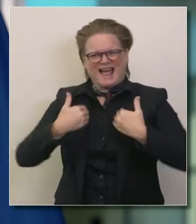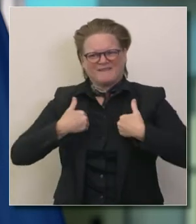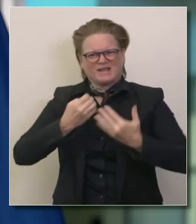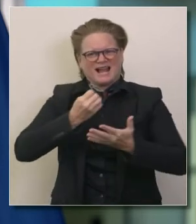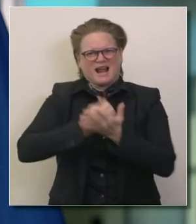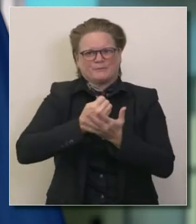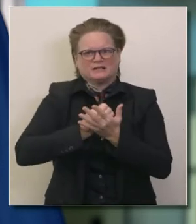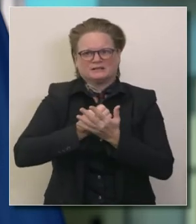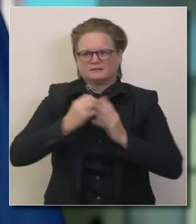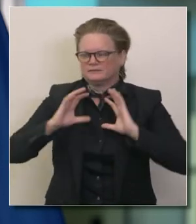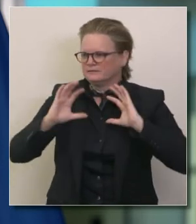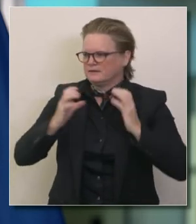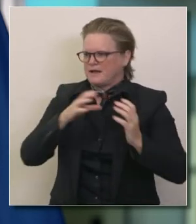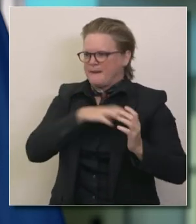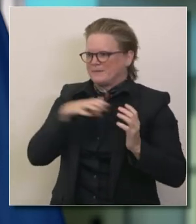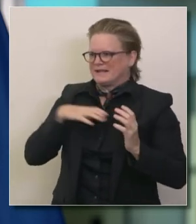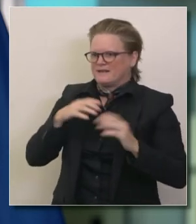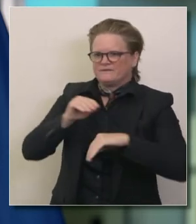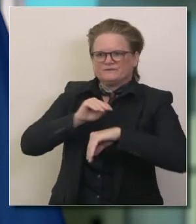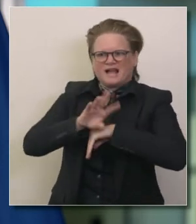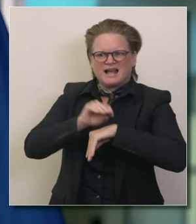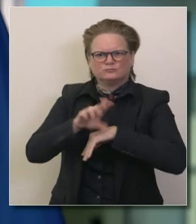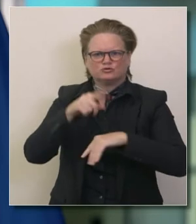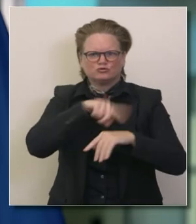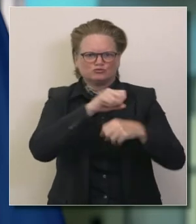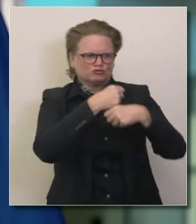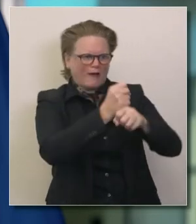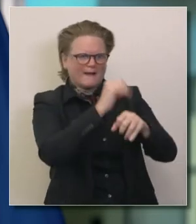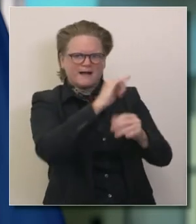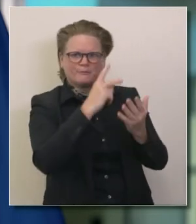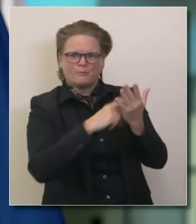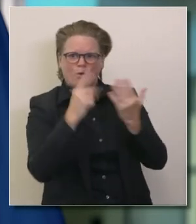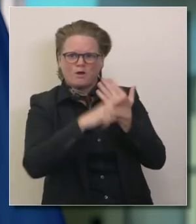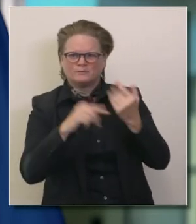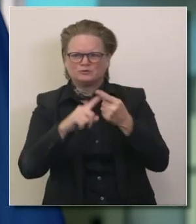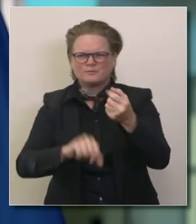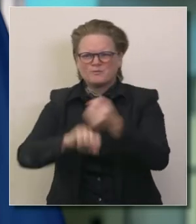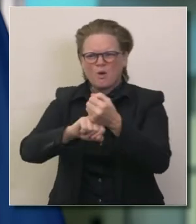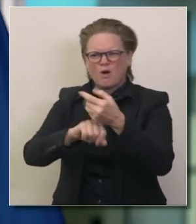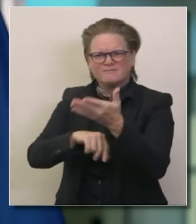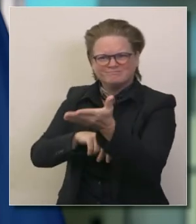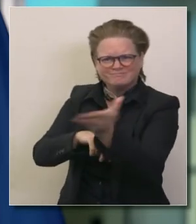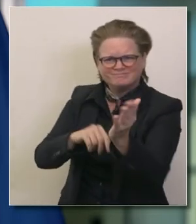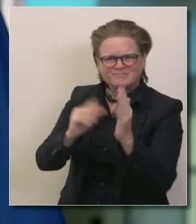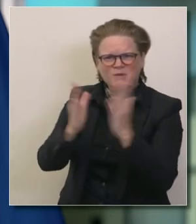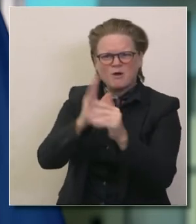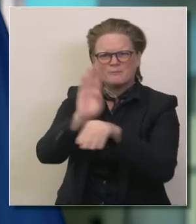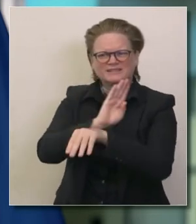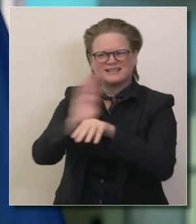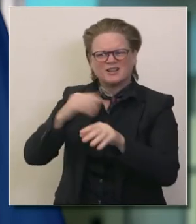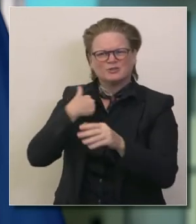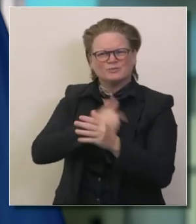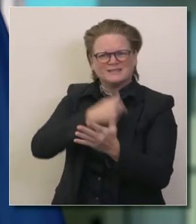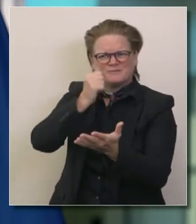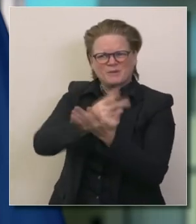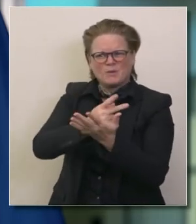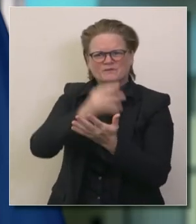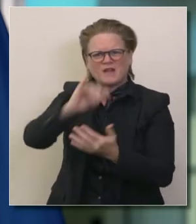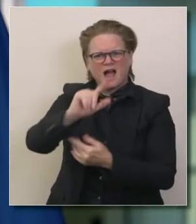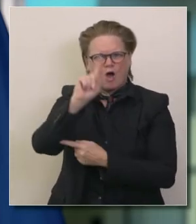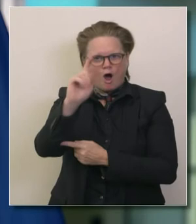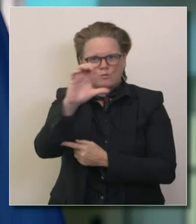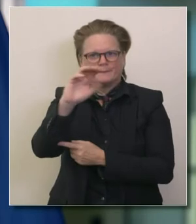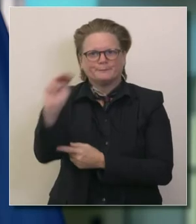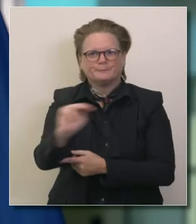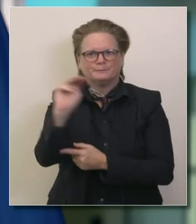junta consultoria económica ella creó este programa apoyada por la legislatura 100 millones de dólares